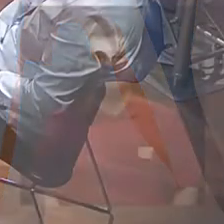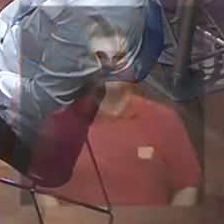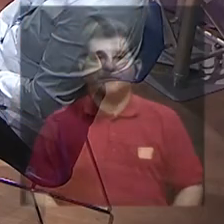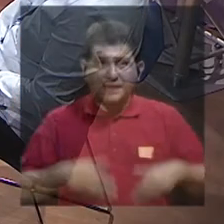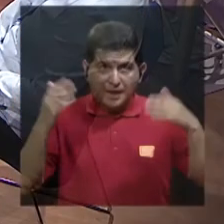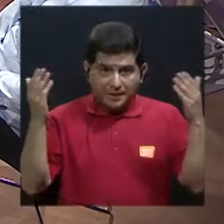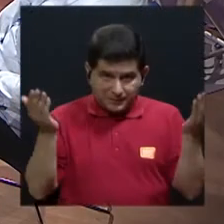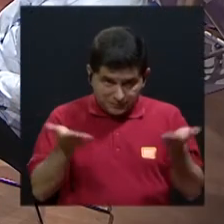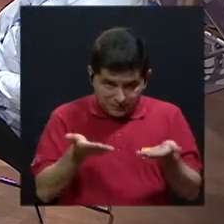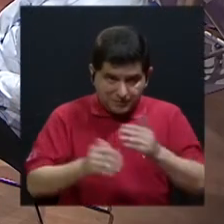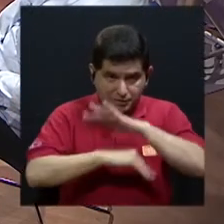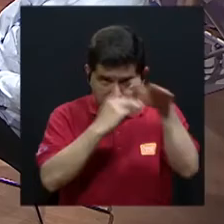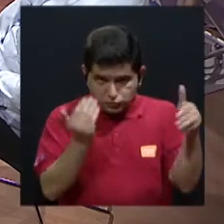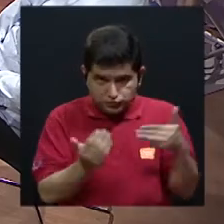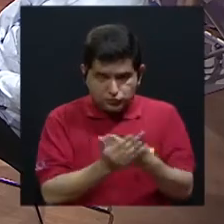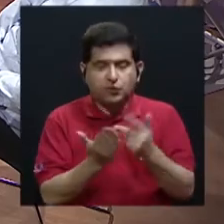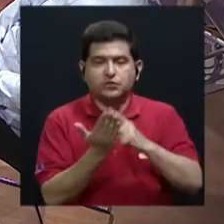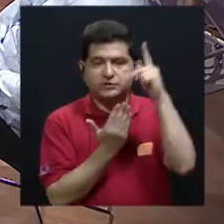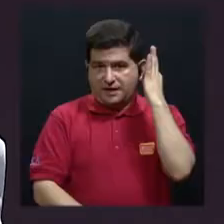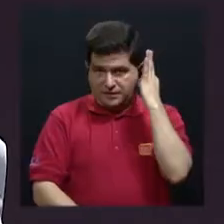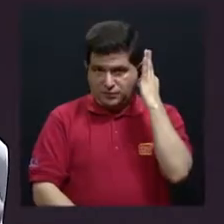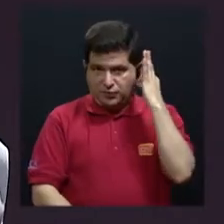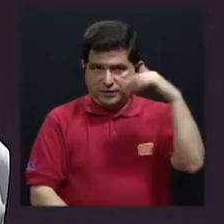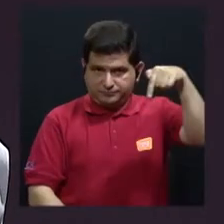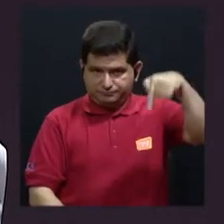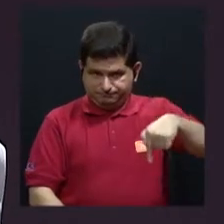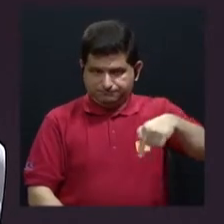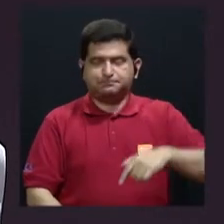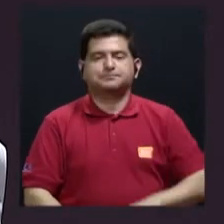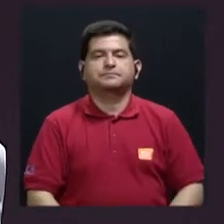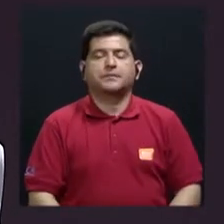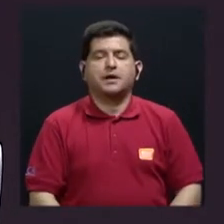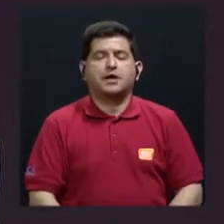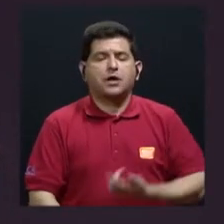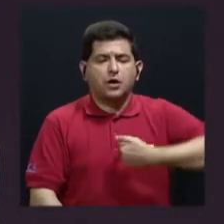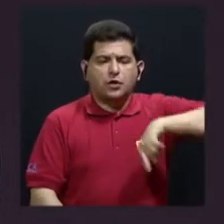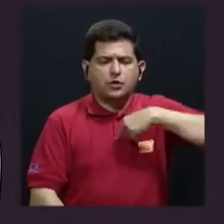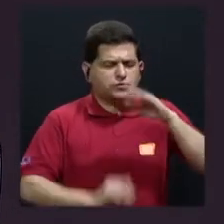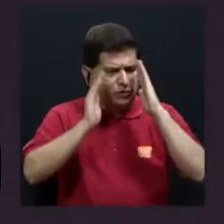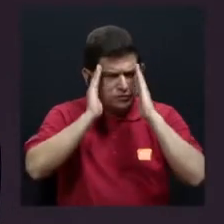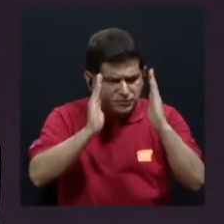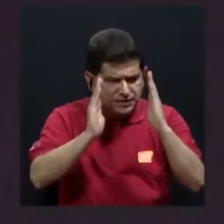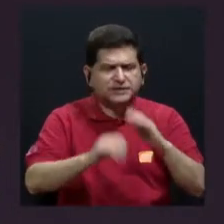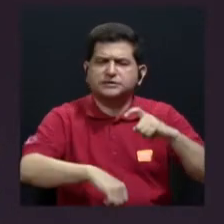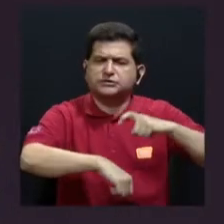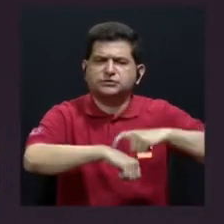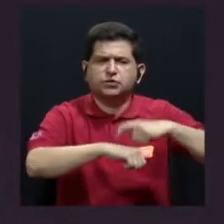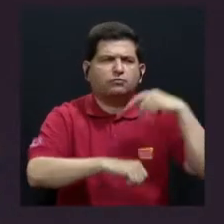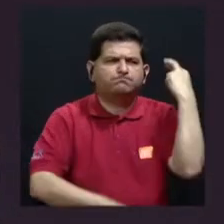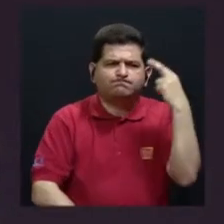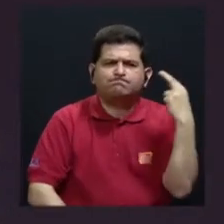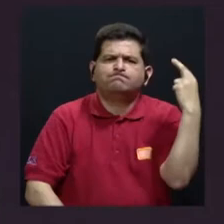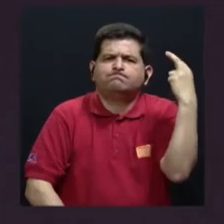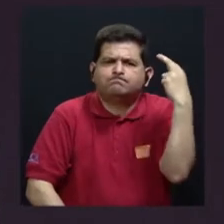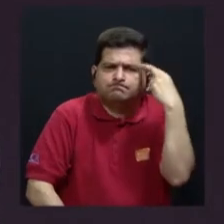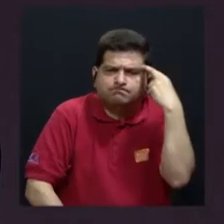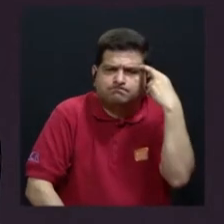Bienvenidos a este programa en el que dedicaremos unos minutos a reflexionar